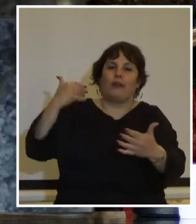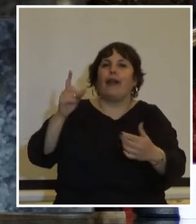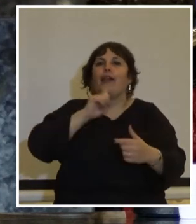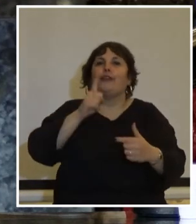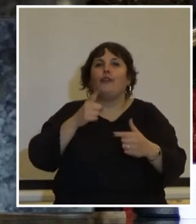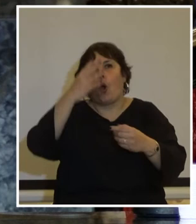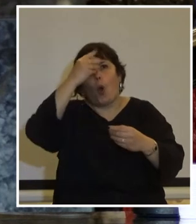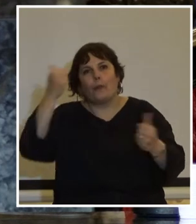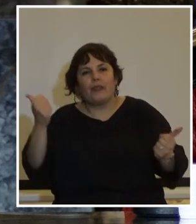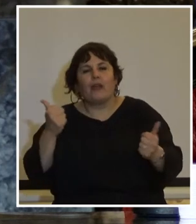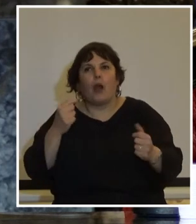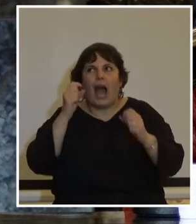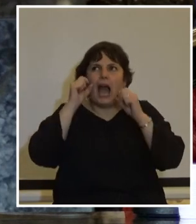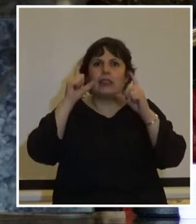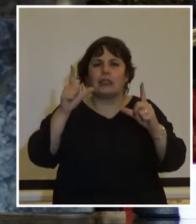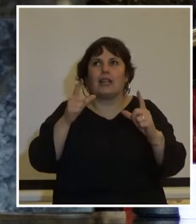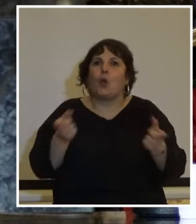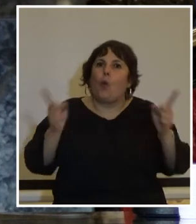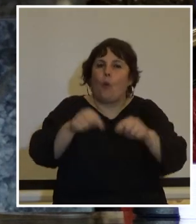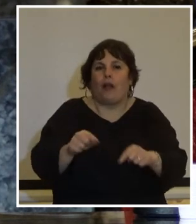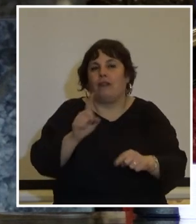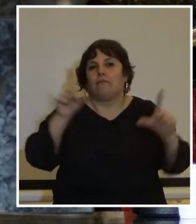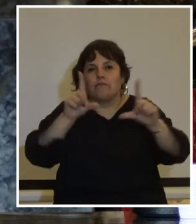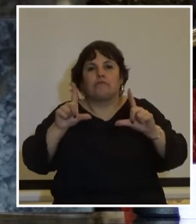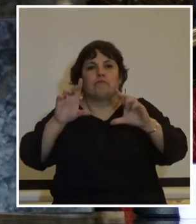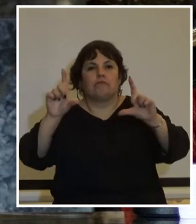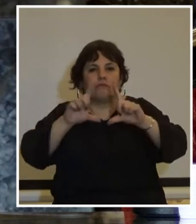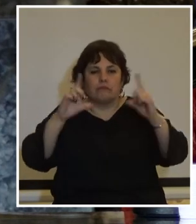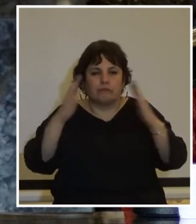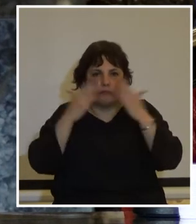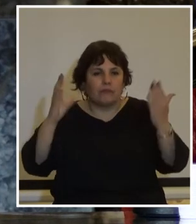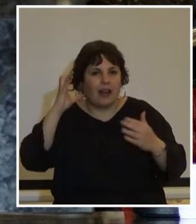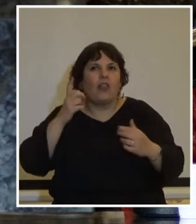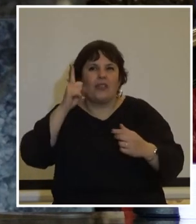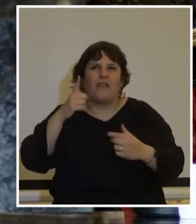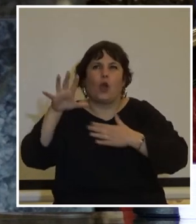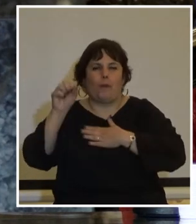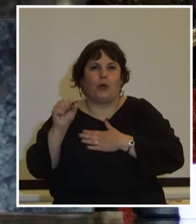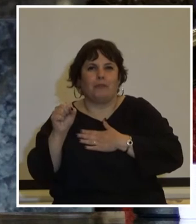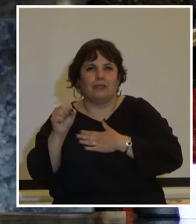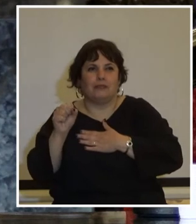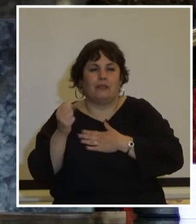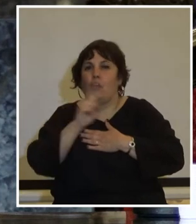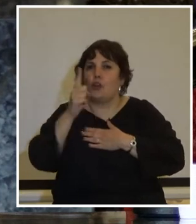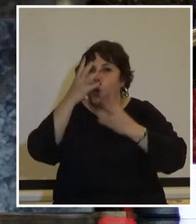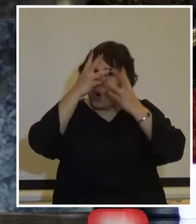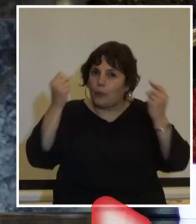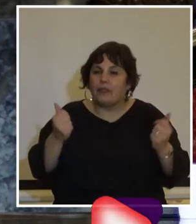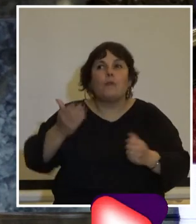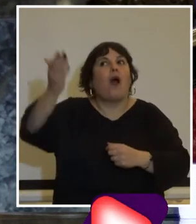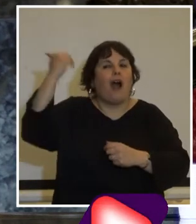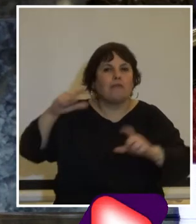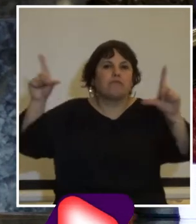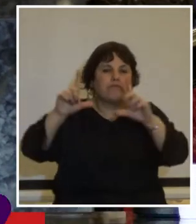permitir olvidar y estar atento a que no suceda los medios de comunicación también tienen que tener un compromiso porque no olvidemos que hubieron medios